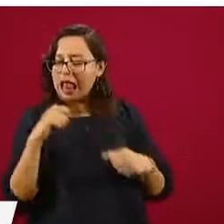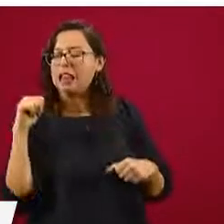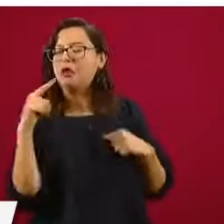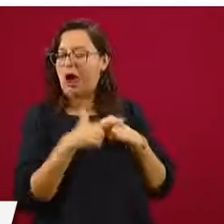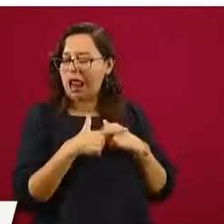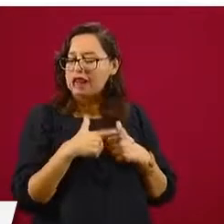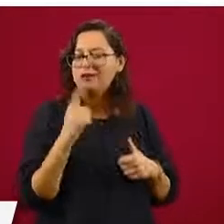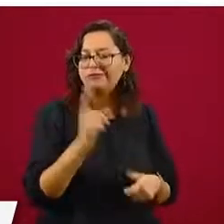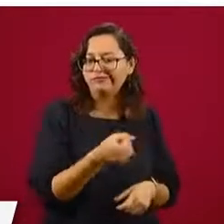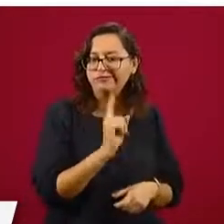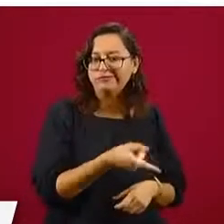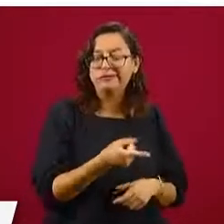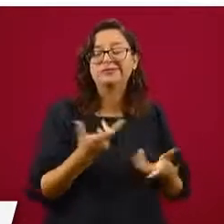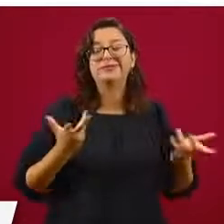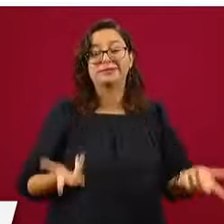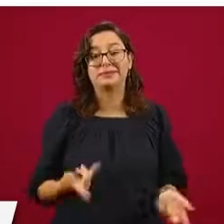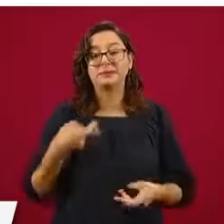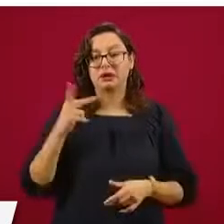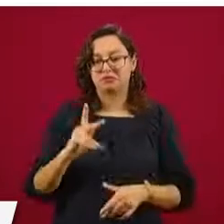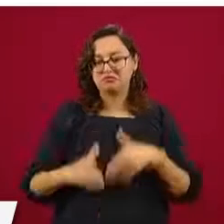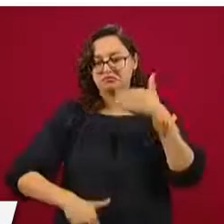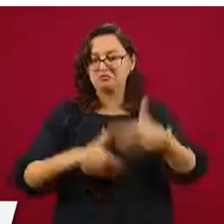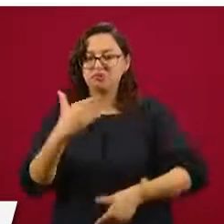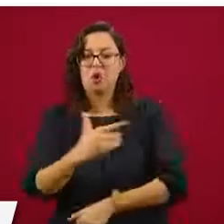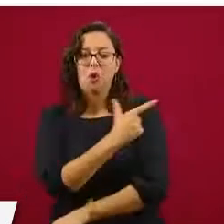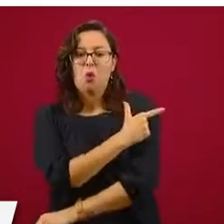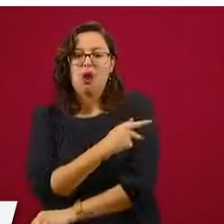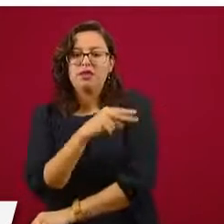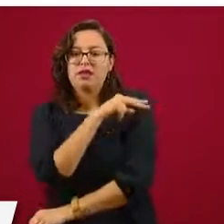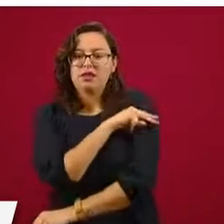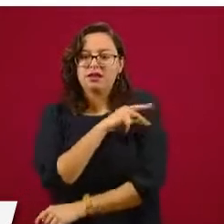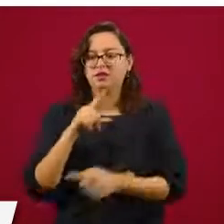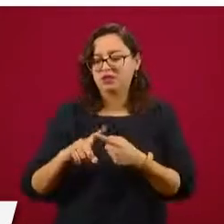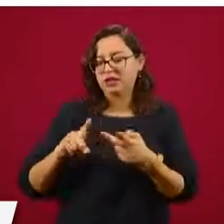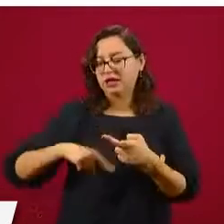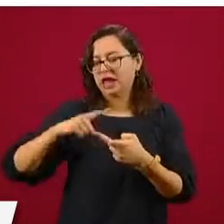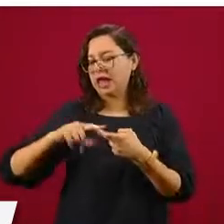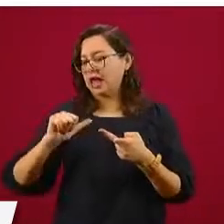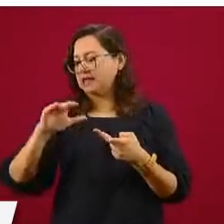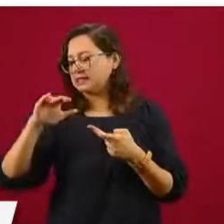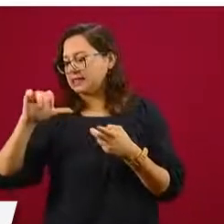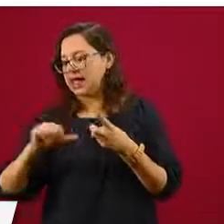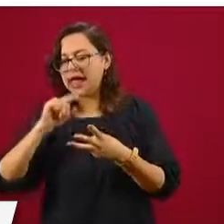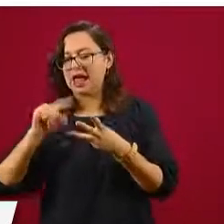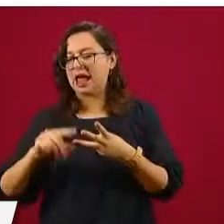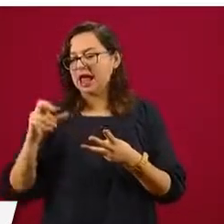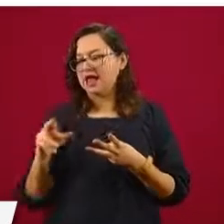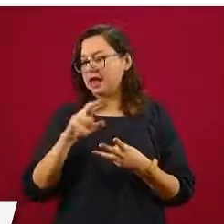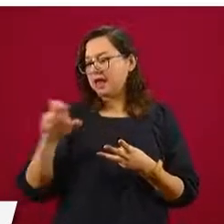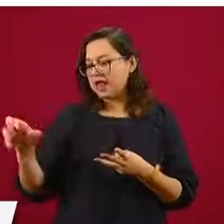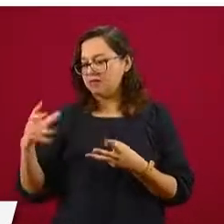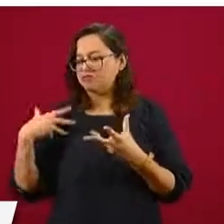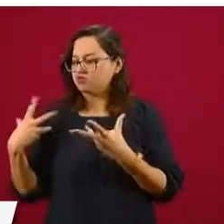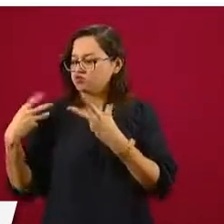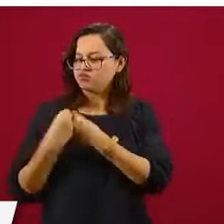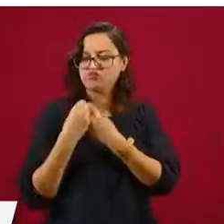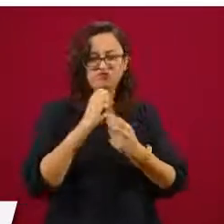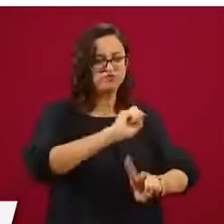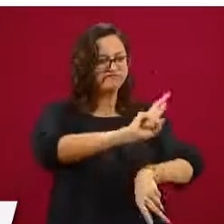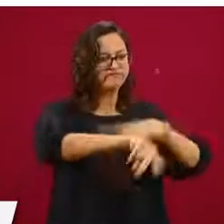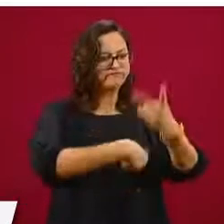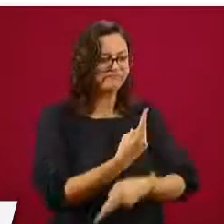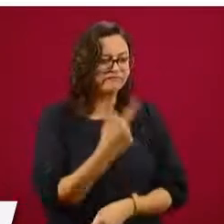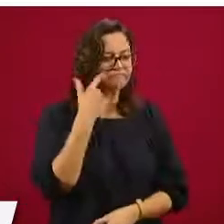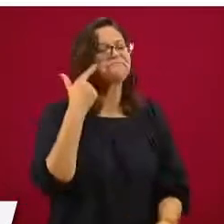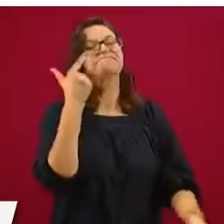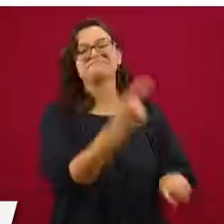Nacional de ASEA y de CRE encontramos estos alteradores de los pulsadores. En la app de litro por litro,